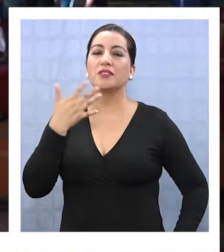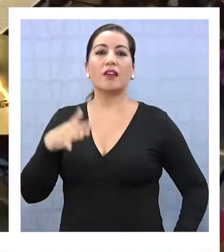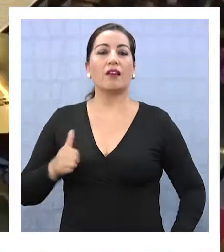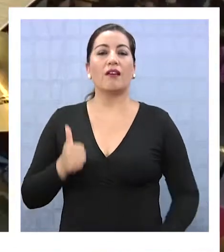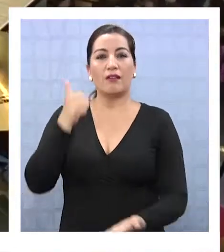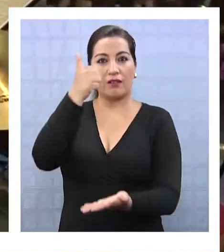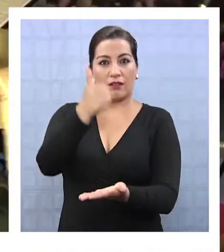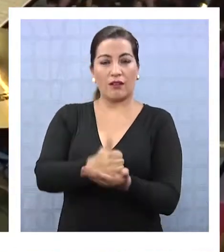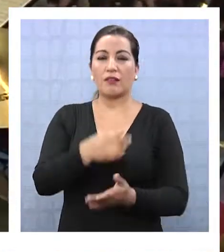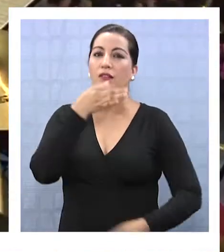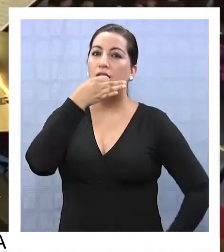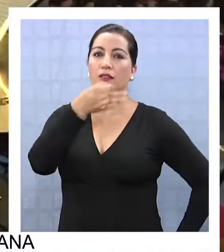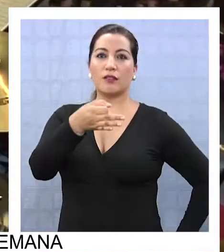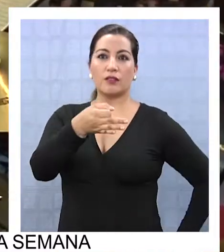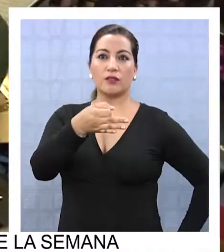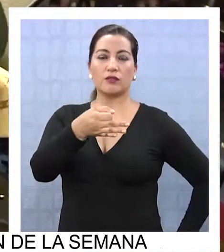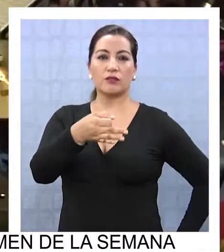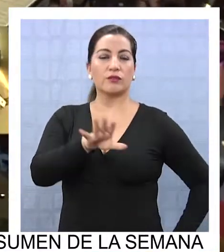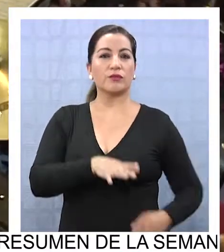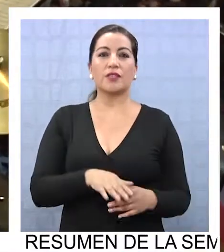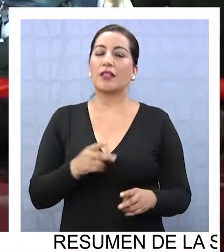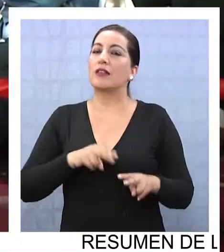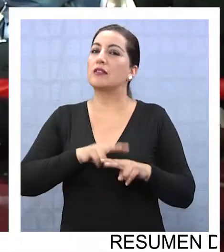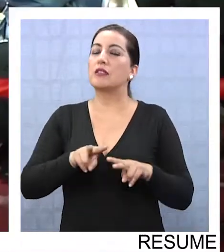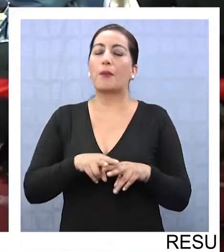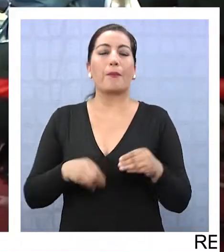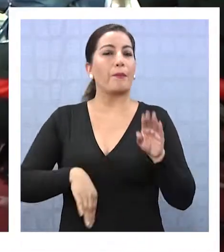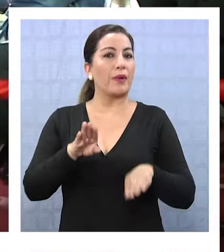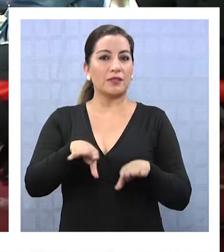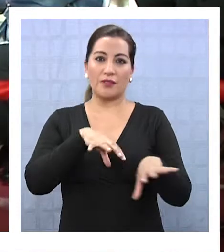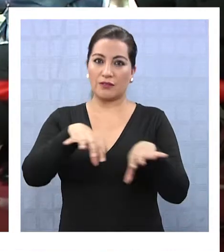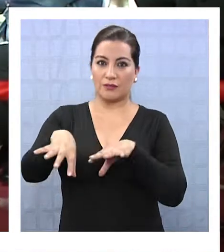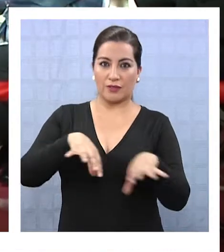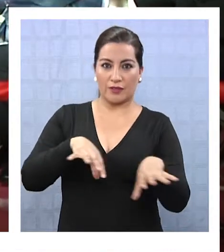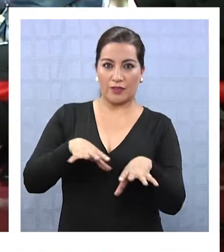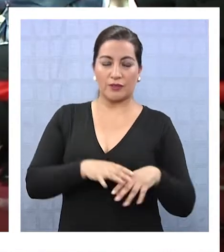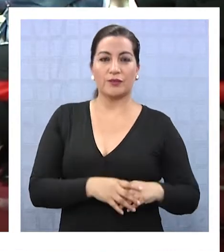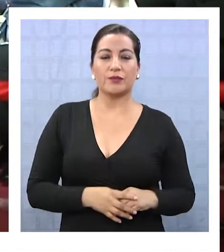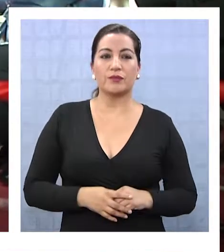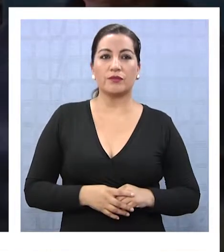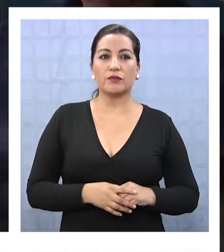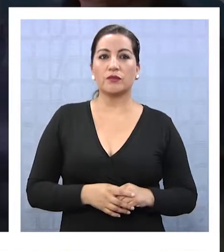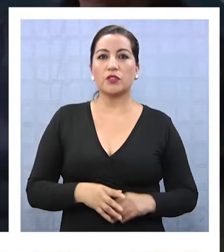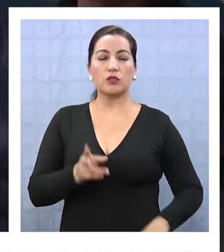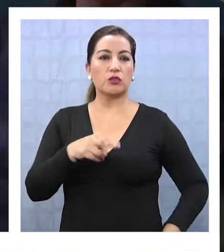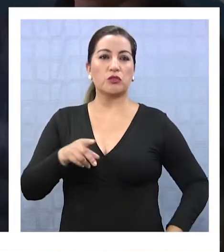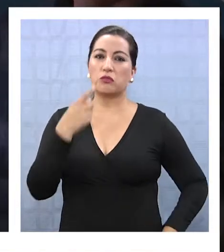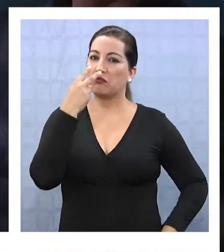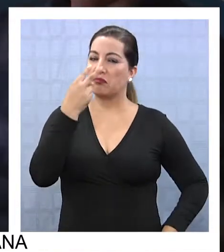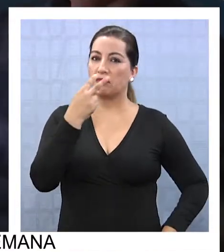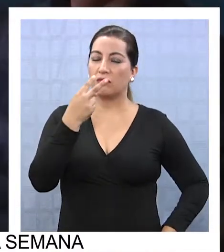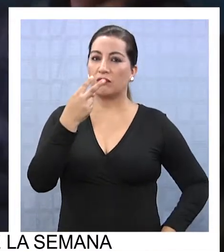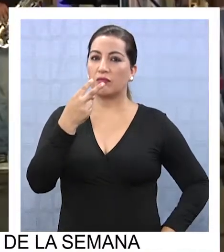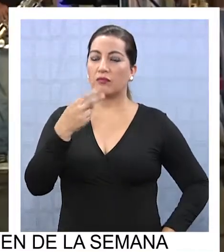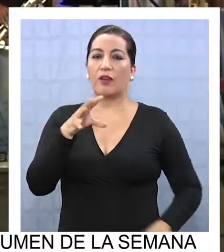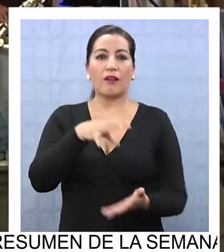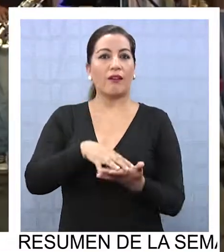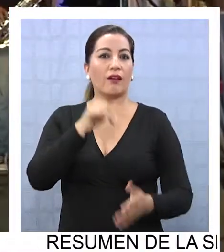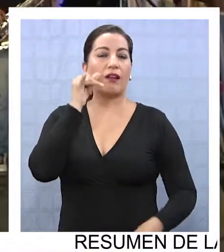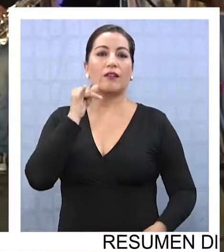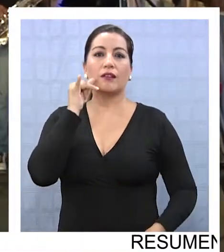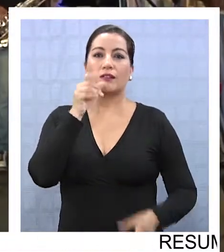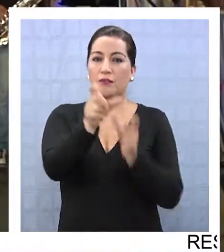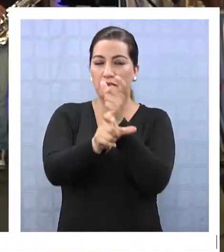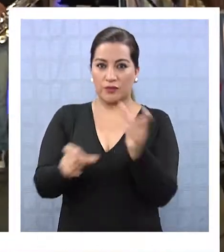ya el alcalde instruyó para seguir generando este tipo de activaciones, quizás no es tan grande, pero convocar a la ciudad